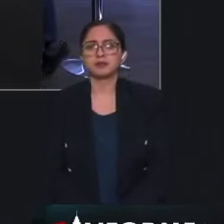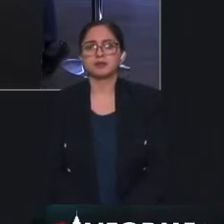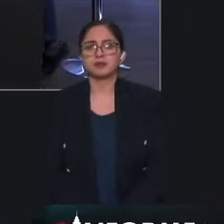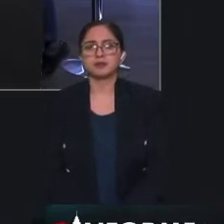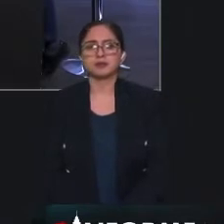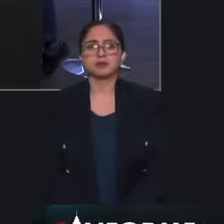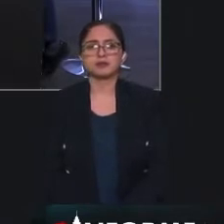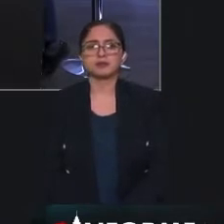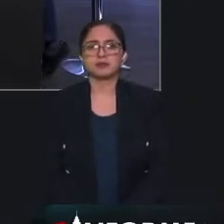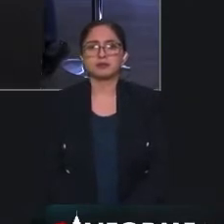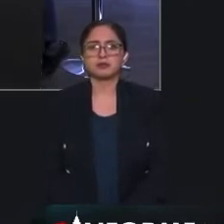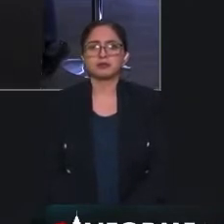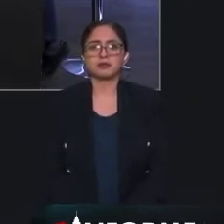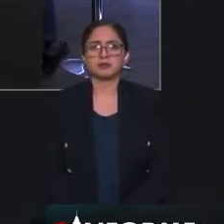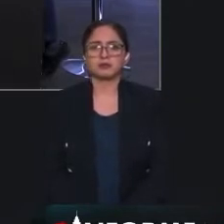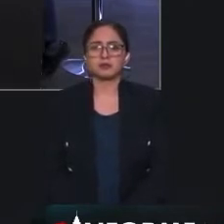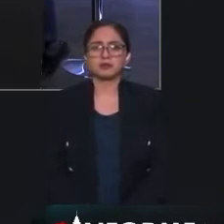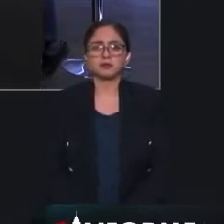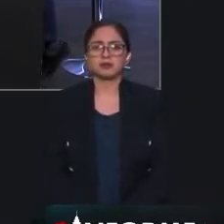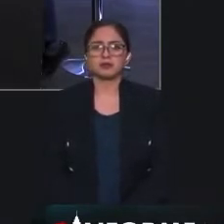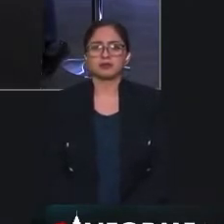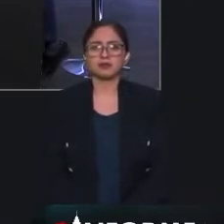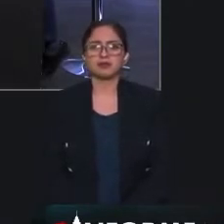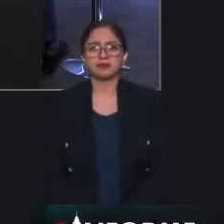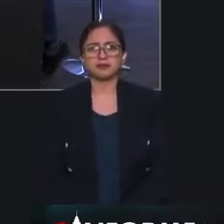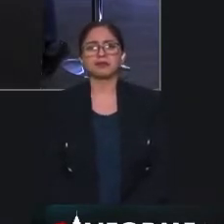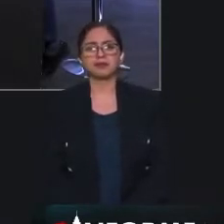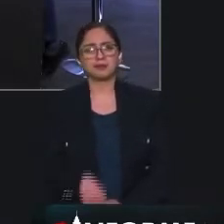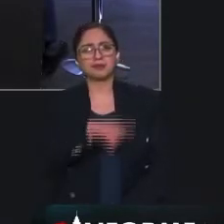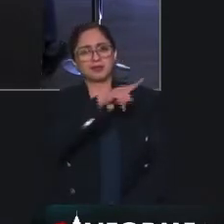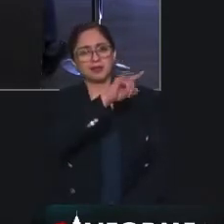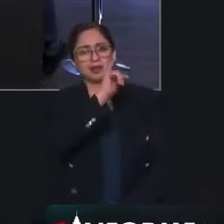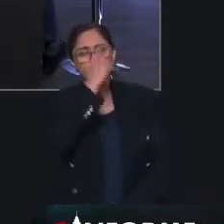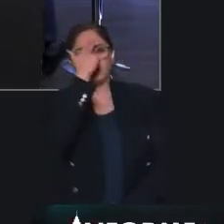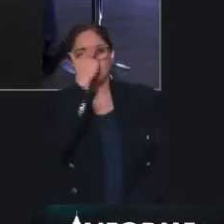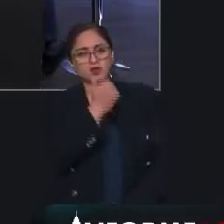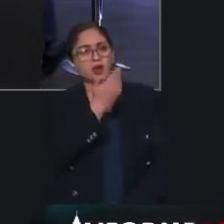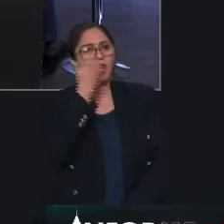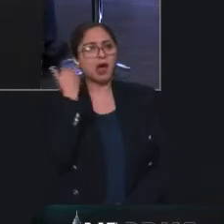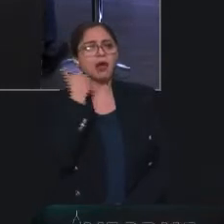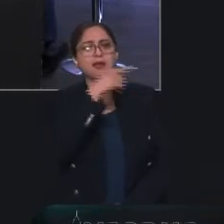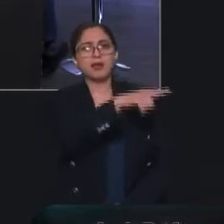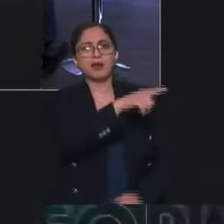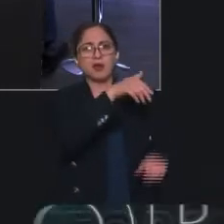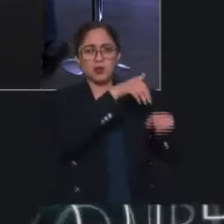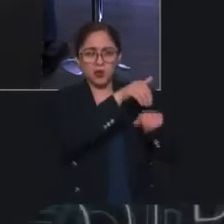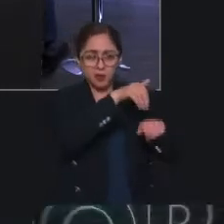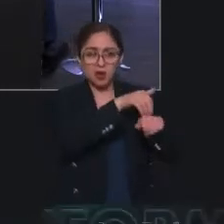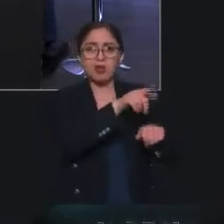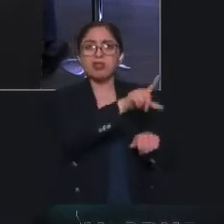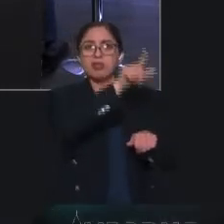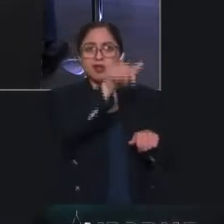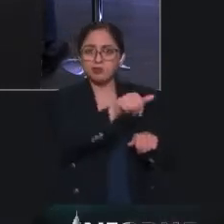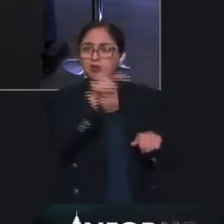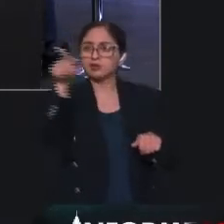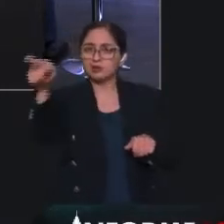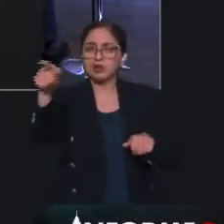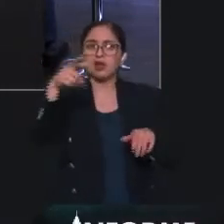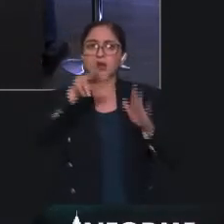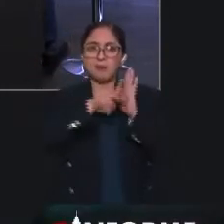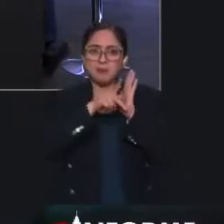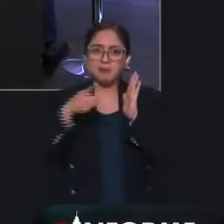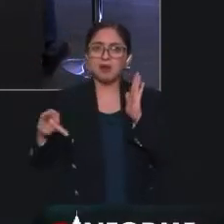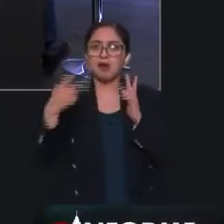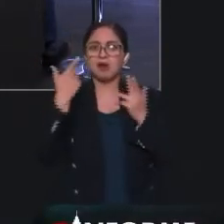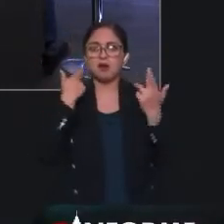filo de la democracia, en donde está lo del algoritmo y luego los medios hacen lo suyo y amplifican y